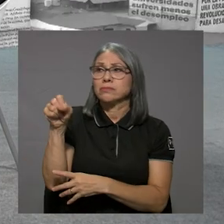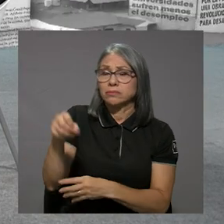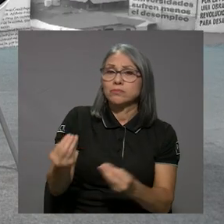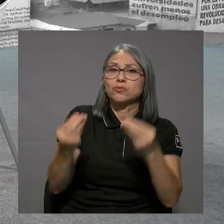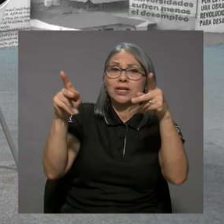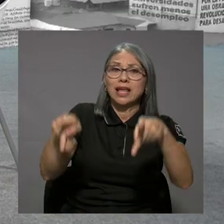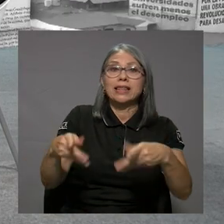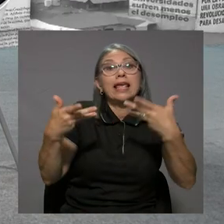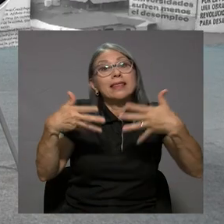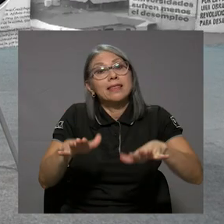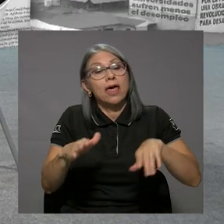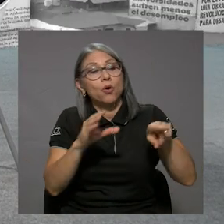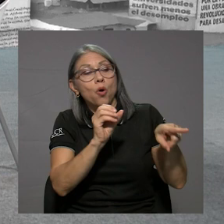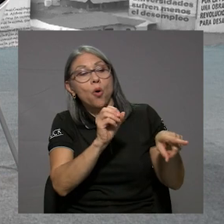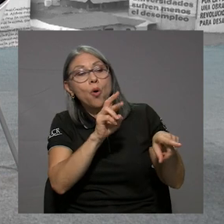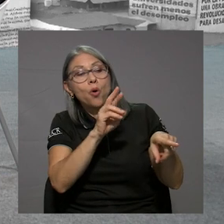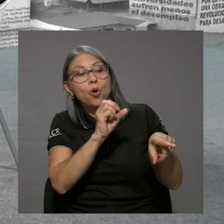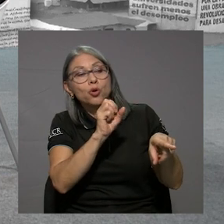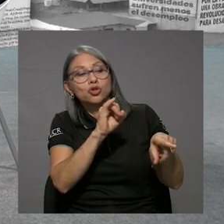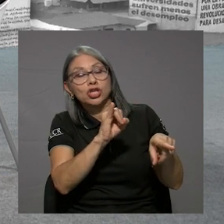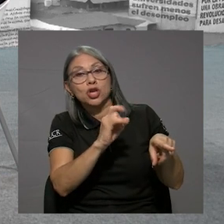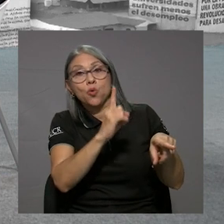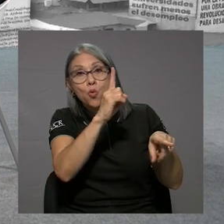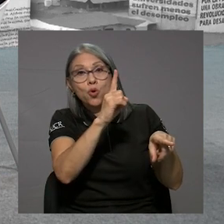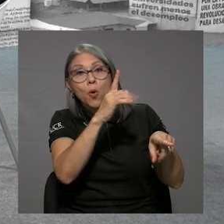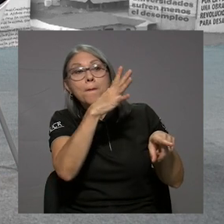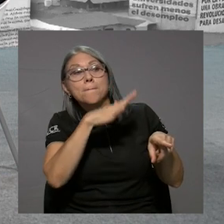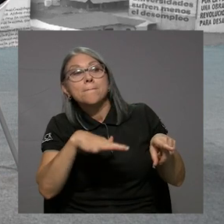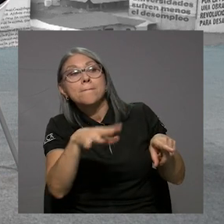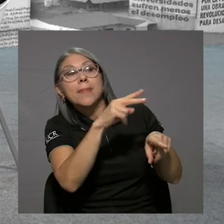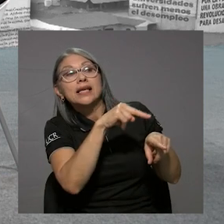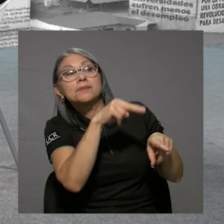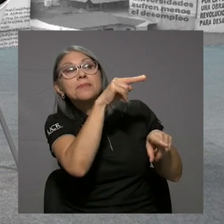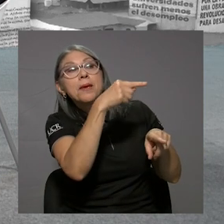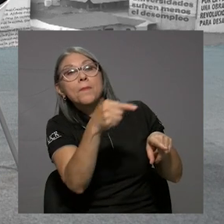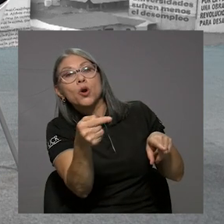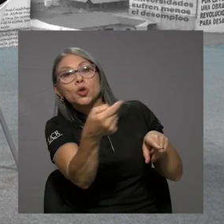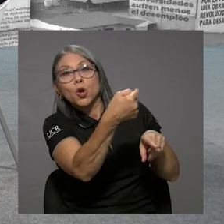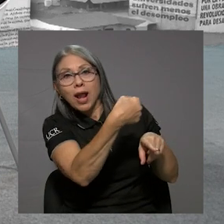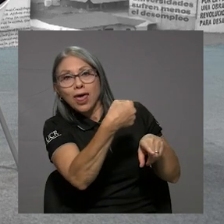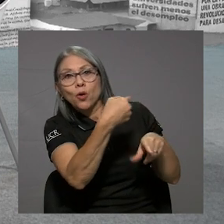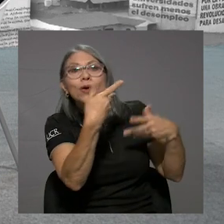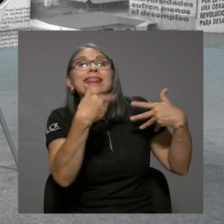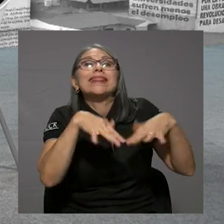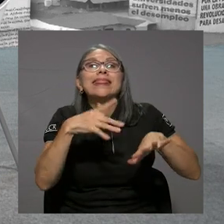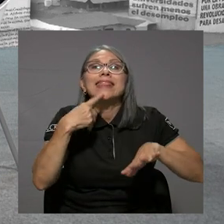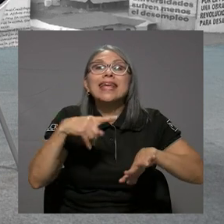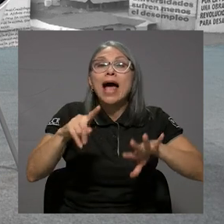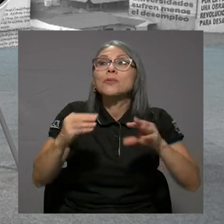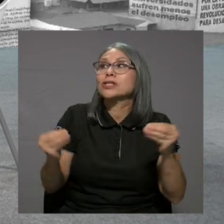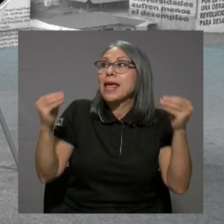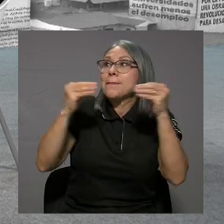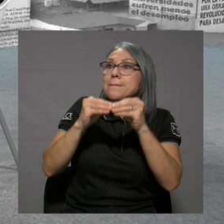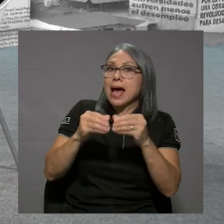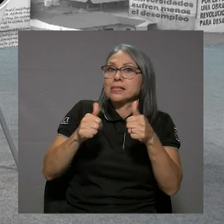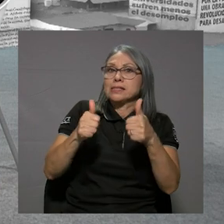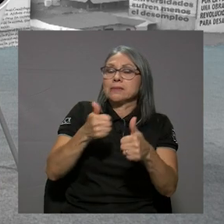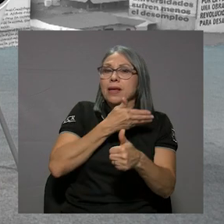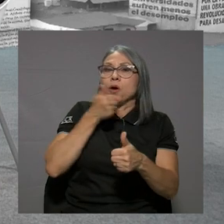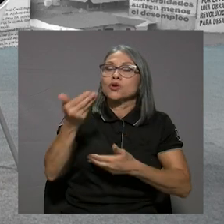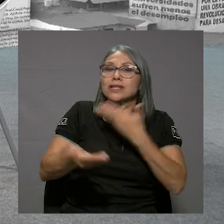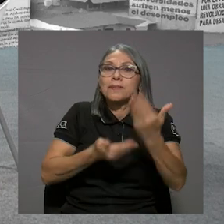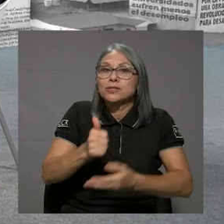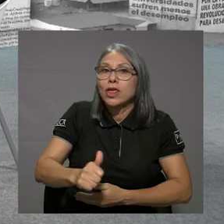dado que el Orozi 1 viene más bien por este otro lado, digamos que hay mucho mejor servicio aquí en Montedioca,